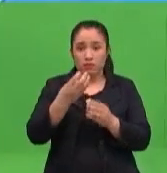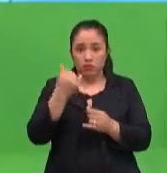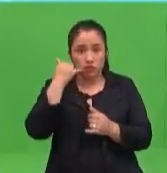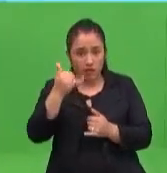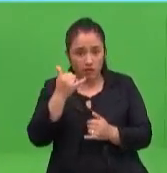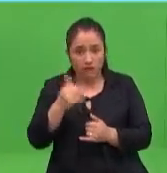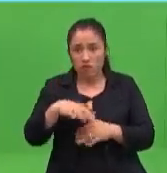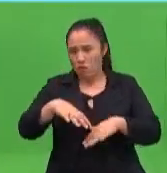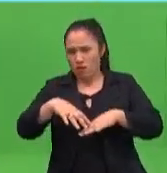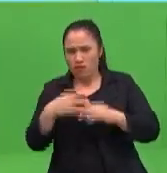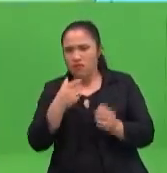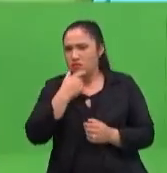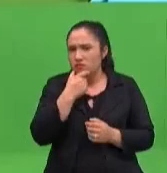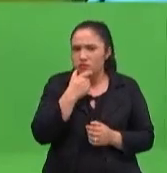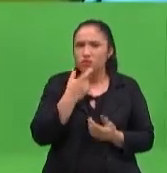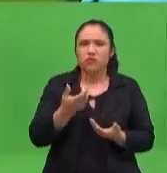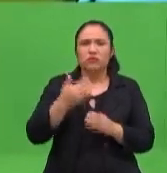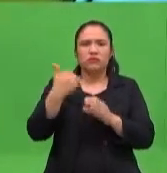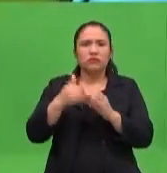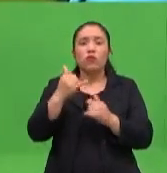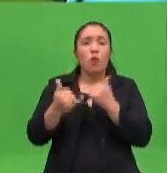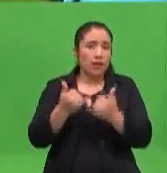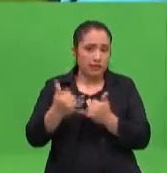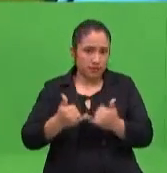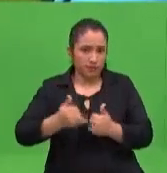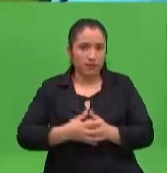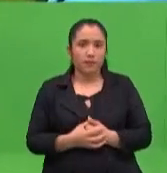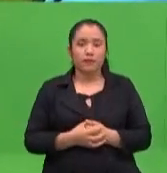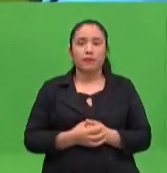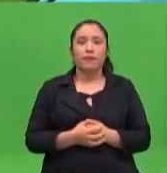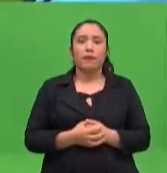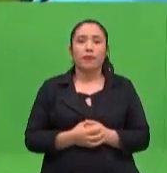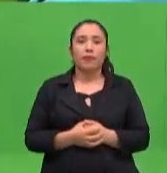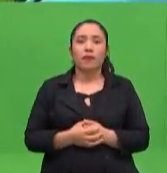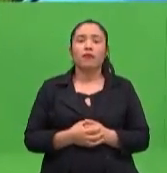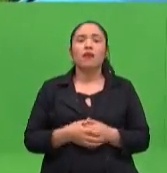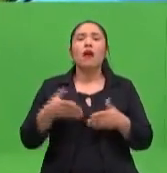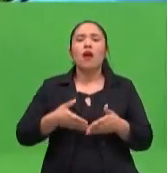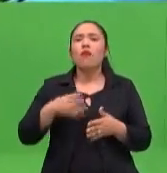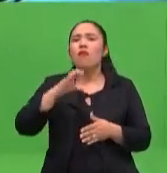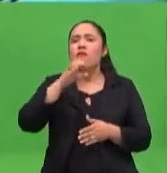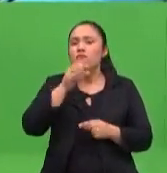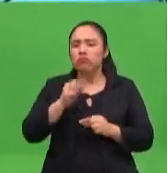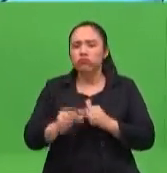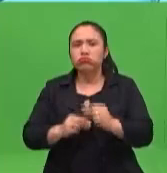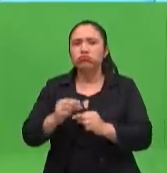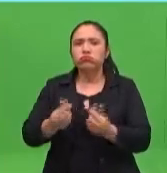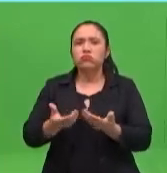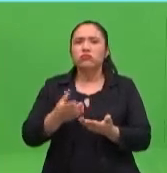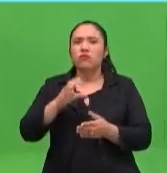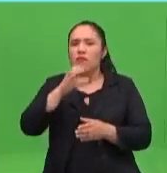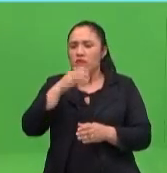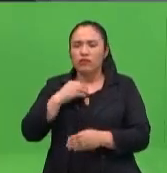0971-200586, a través del sistema de mensajes. ¿Cómo vamos a acompañar este proceso? Yo no sé si esto va a generar estrés o no.